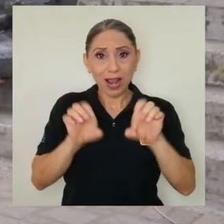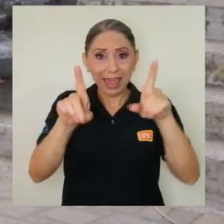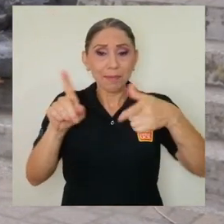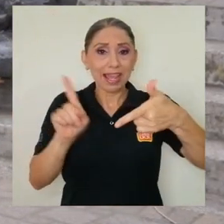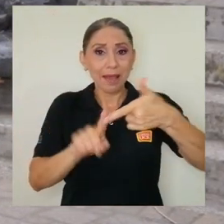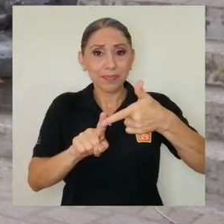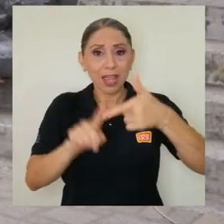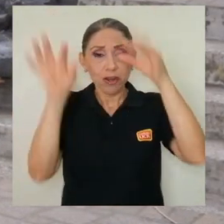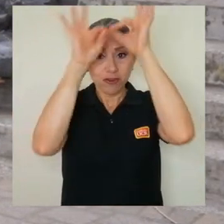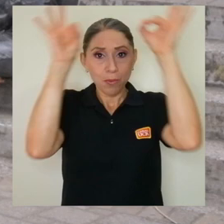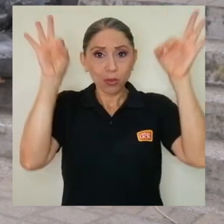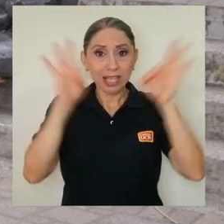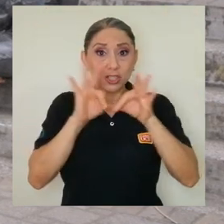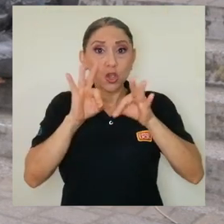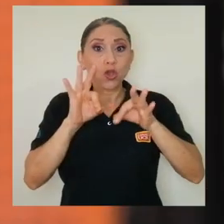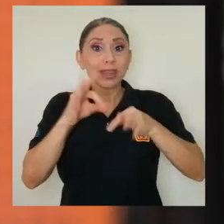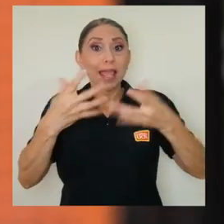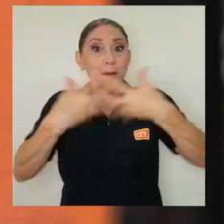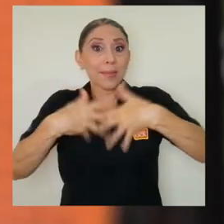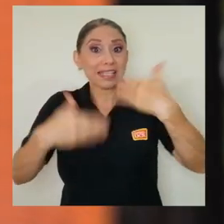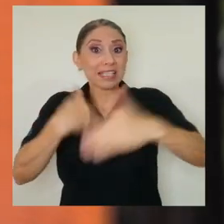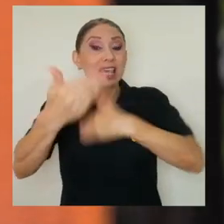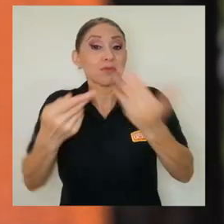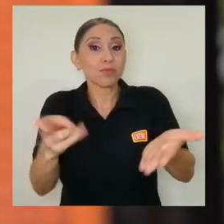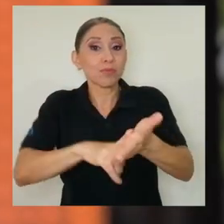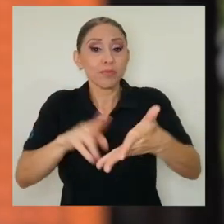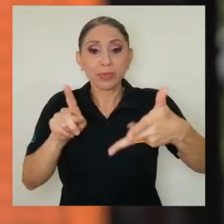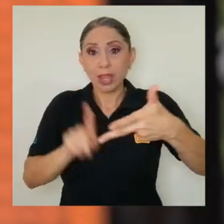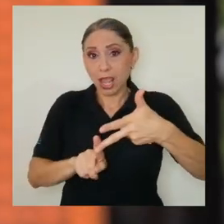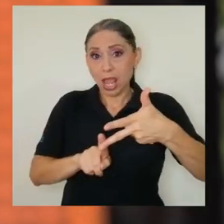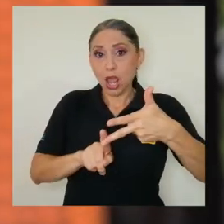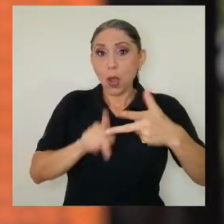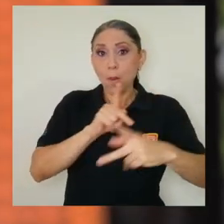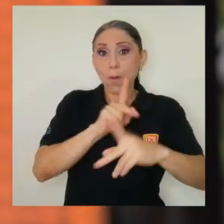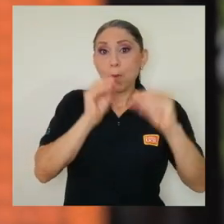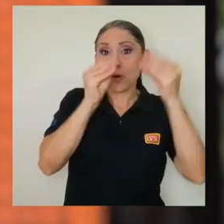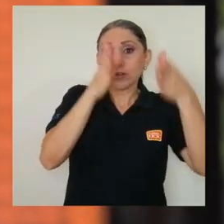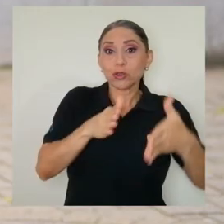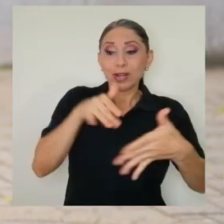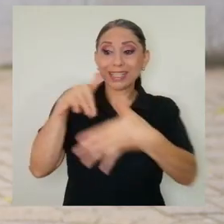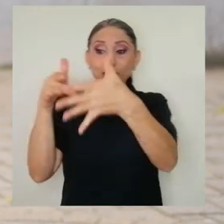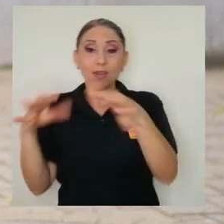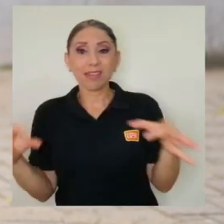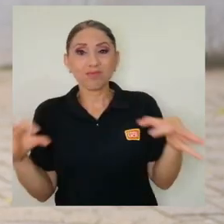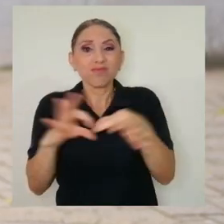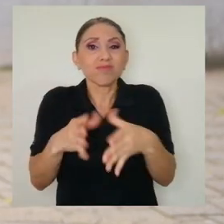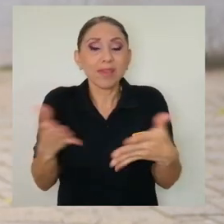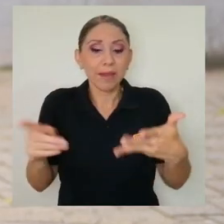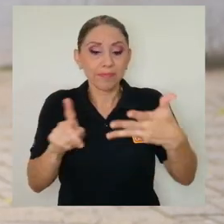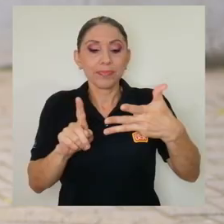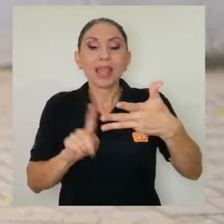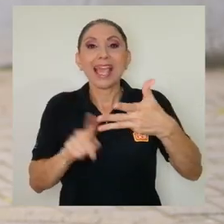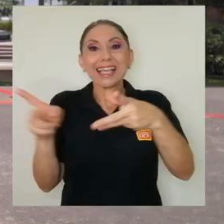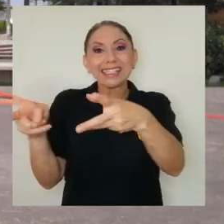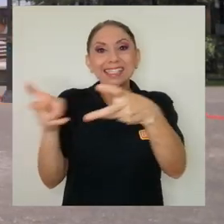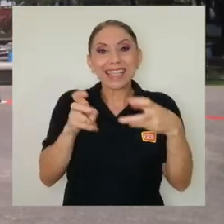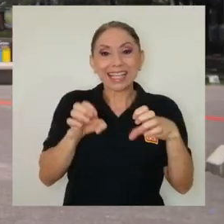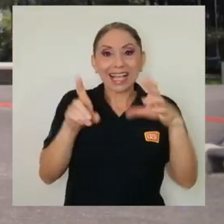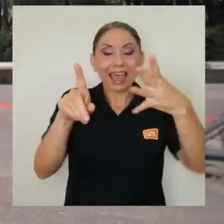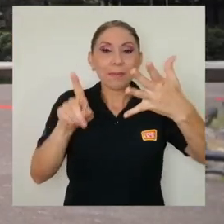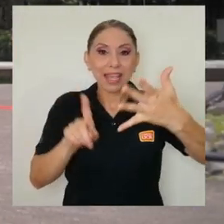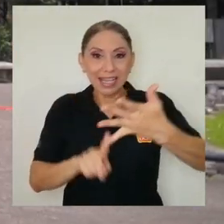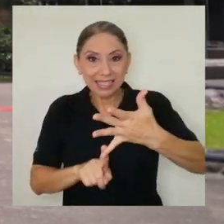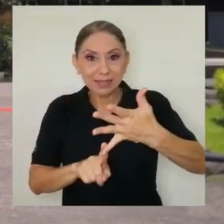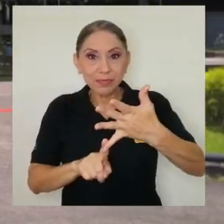la reputación de empleadores, la proporción entre profesorado y estudiantes, las citas académicas, la